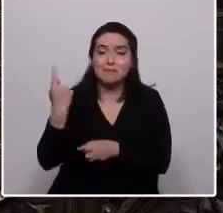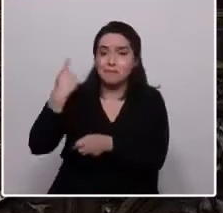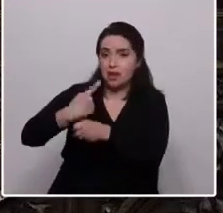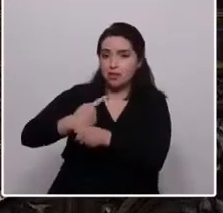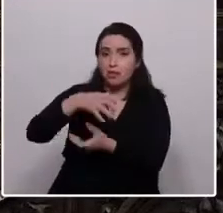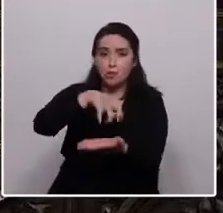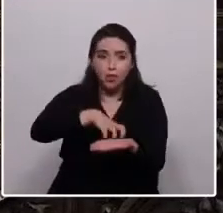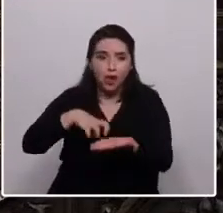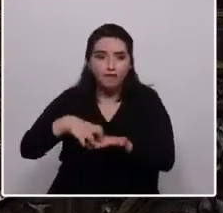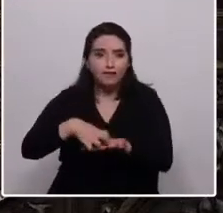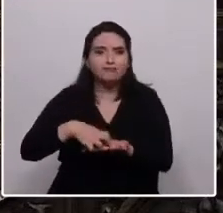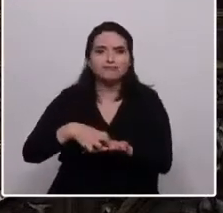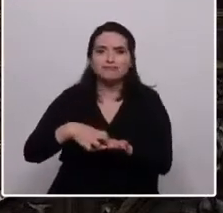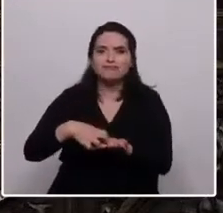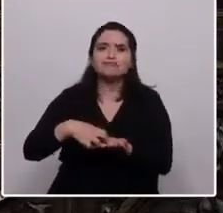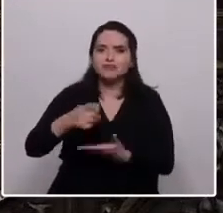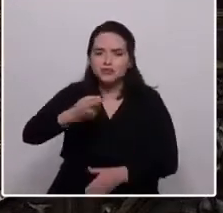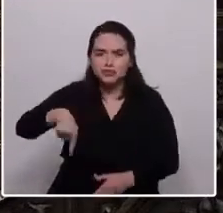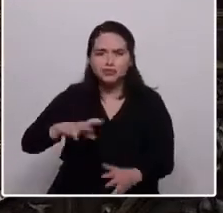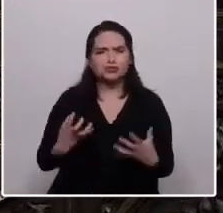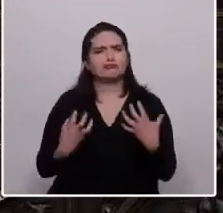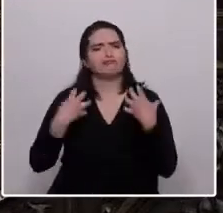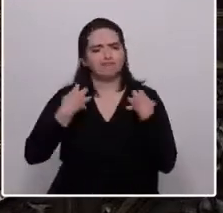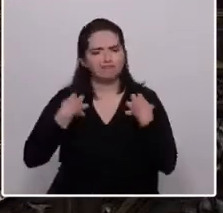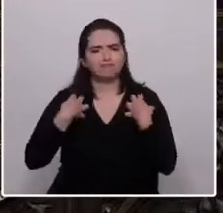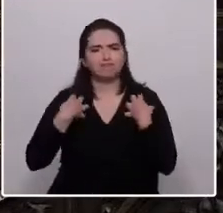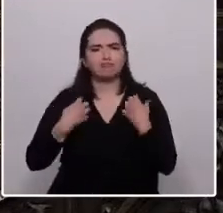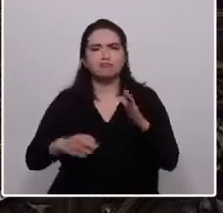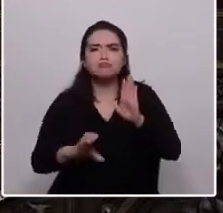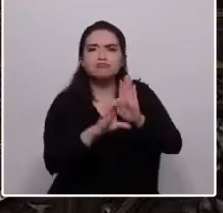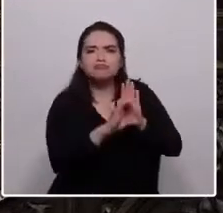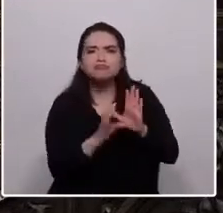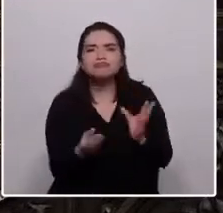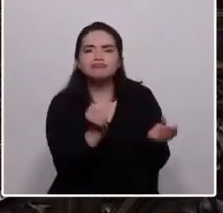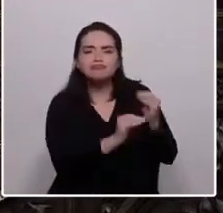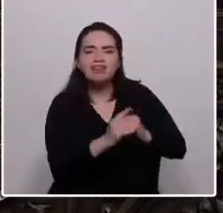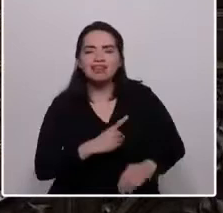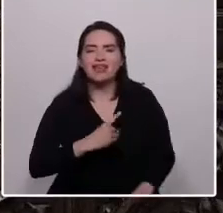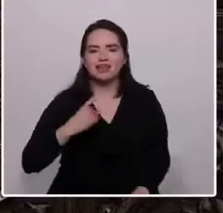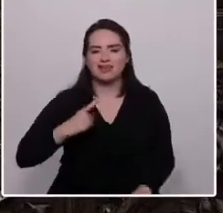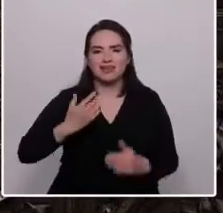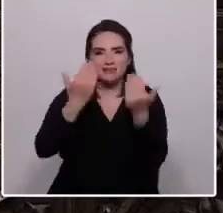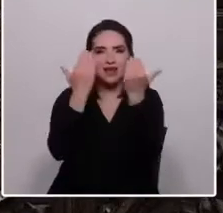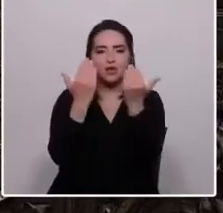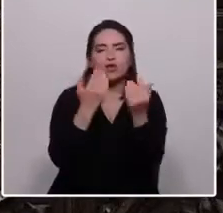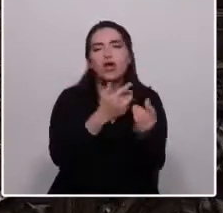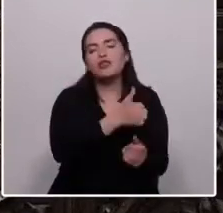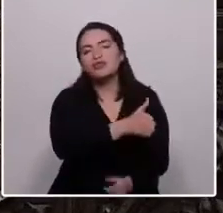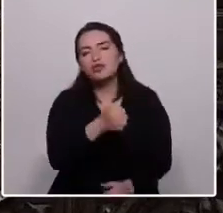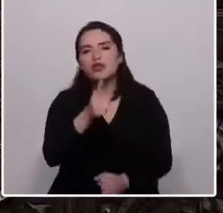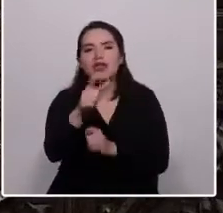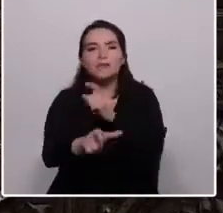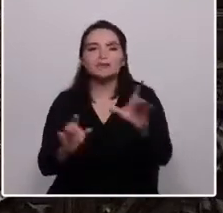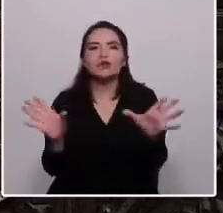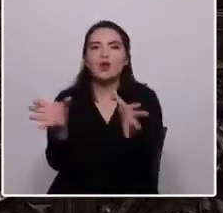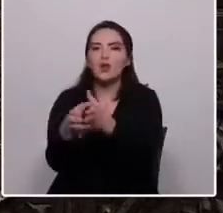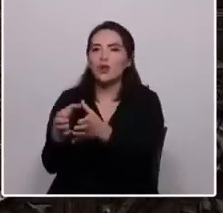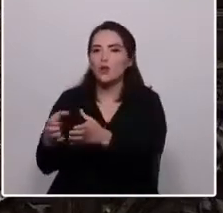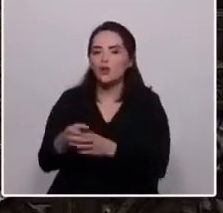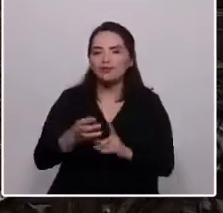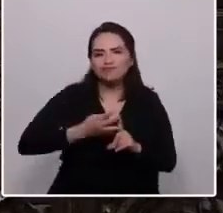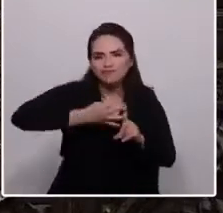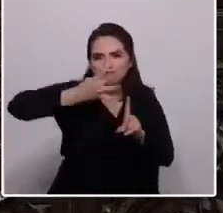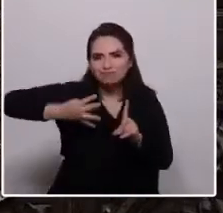pueblos hemos venido a construir los cimientos del país de la dignidad, saludo a todas las disidencias sexuales de Chile, a les